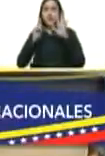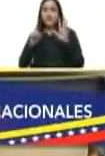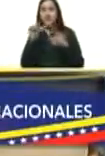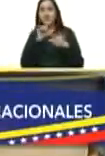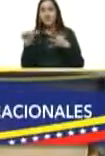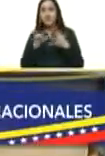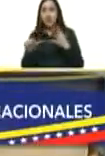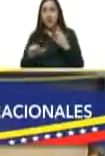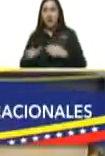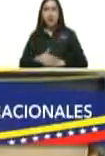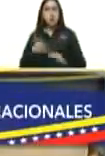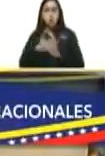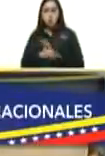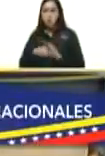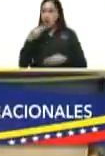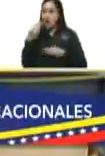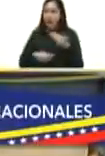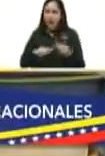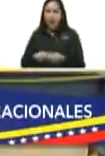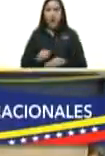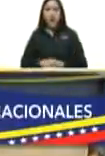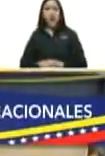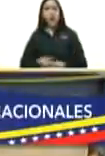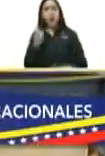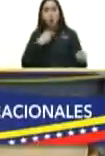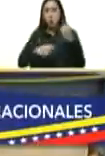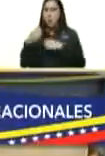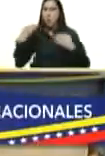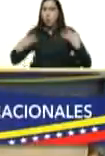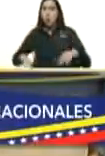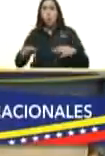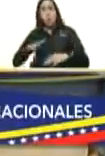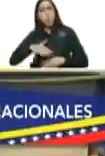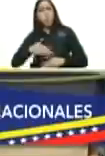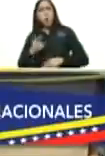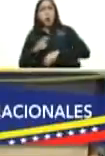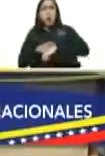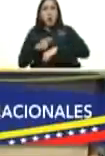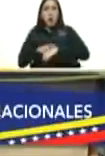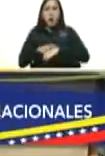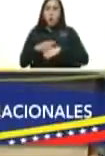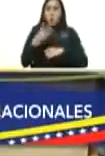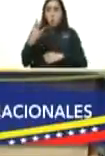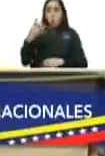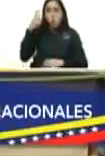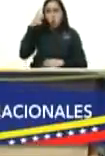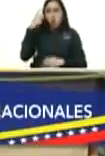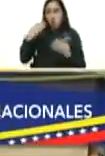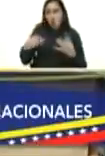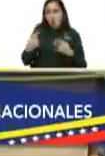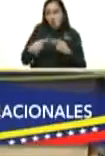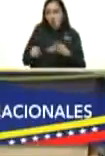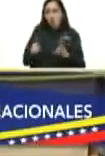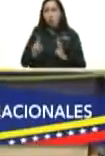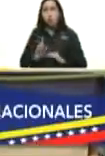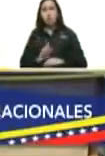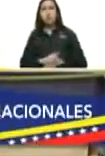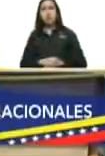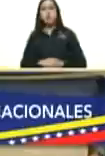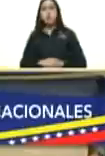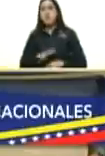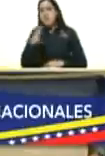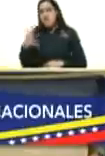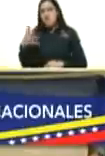en una operación comercial normal que pudiera durar cuatro días cinco días